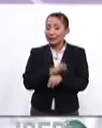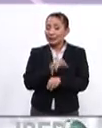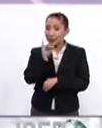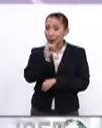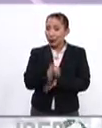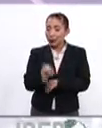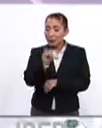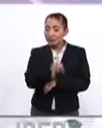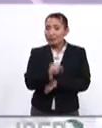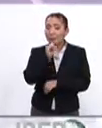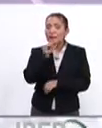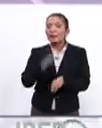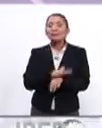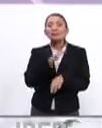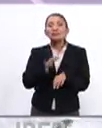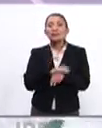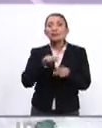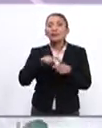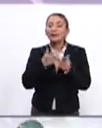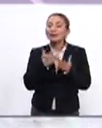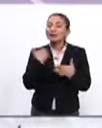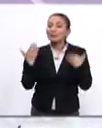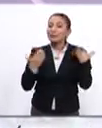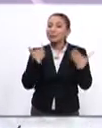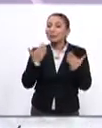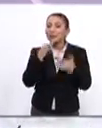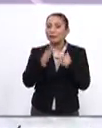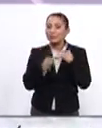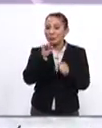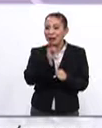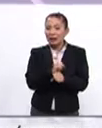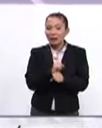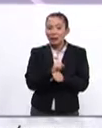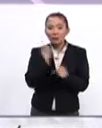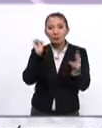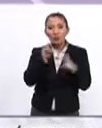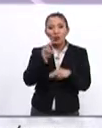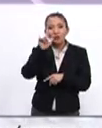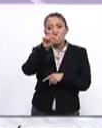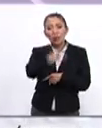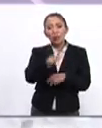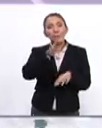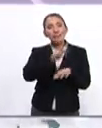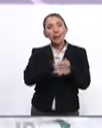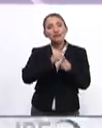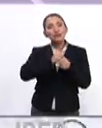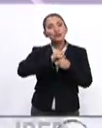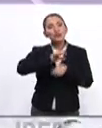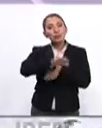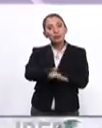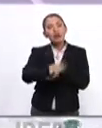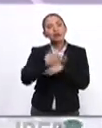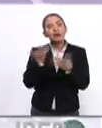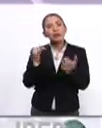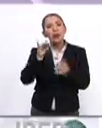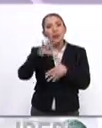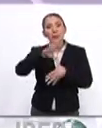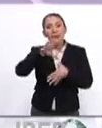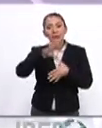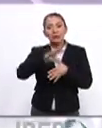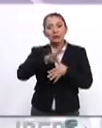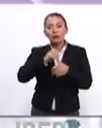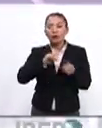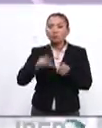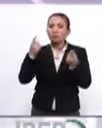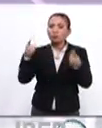jueves y también un excelente y divertido y placentero fin de semana nos vemos el próximo lunes con más información Iberoamericana